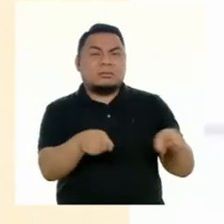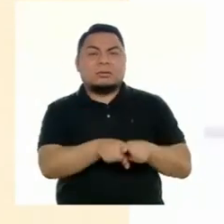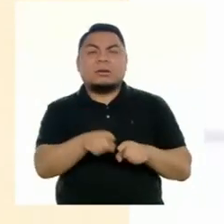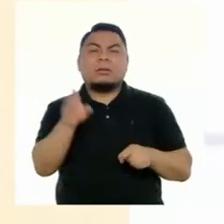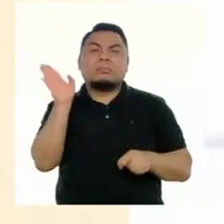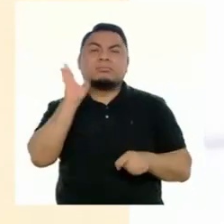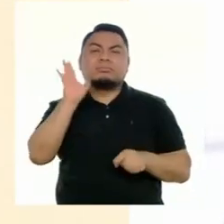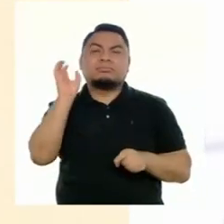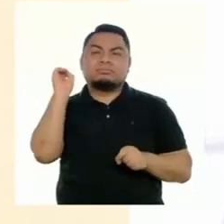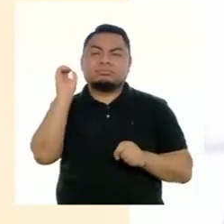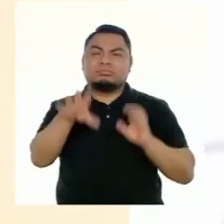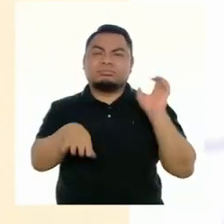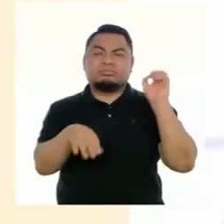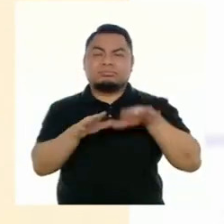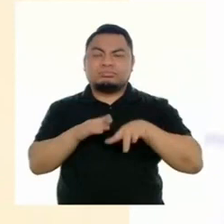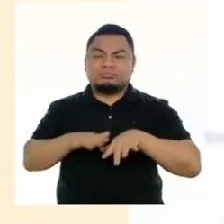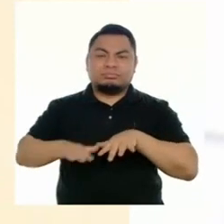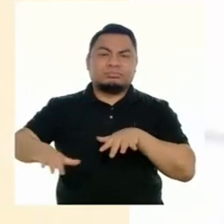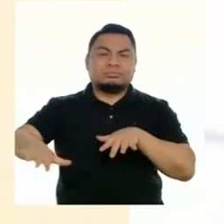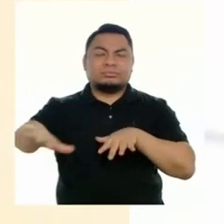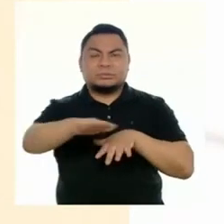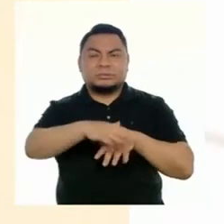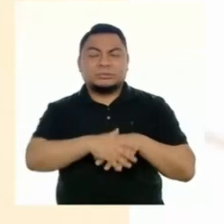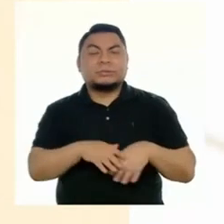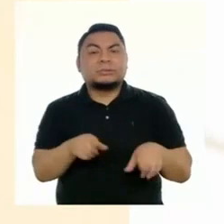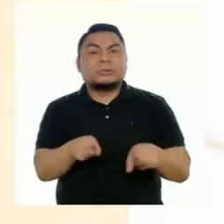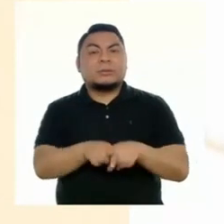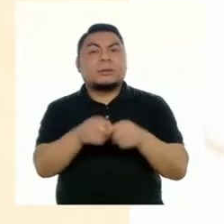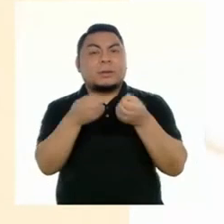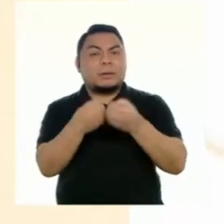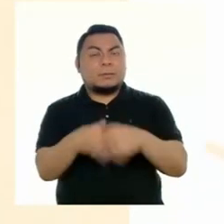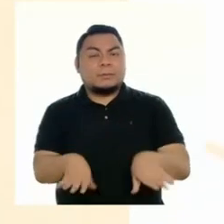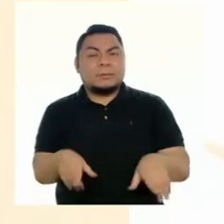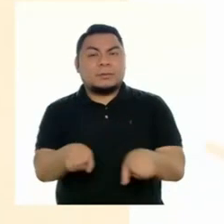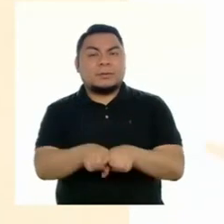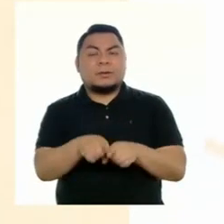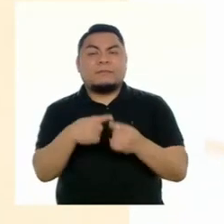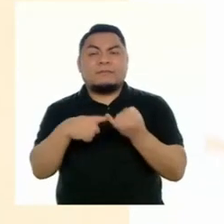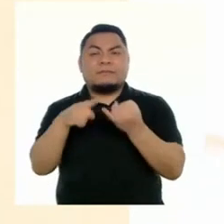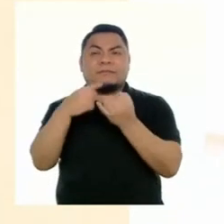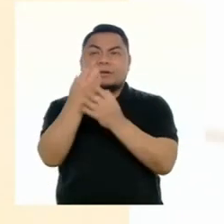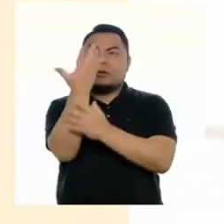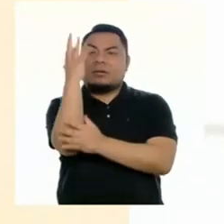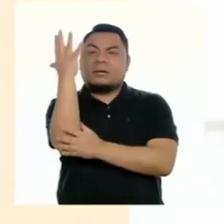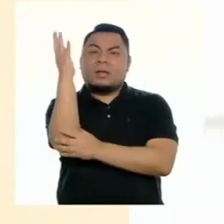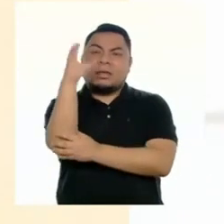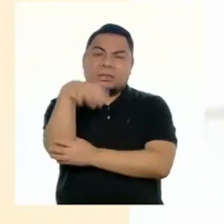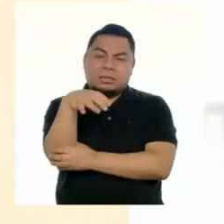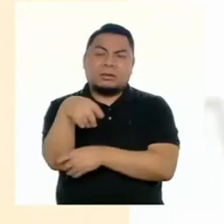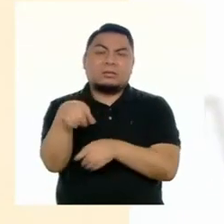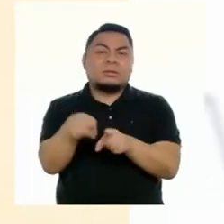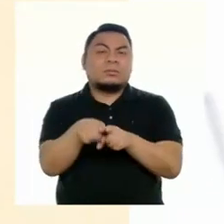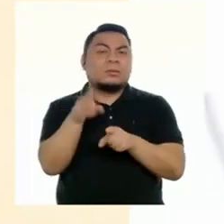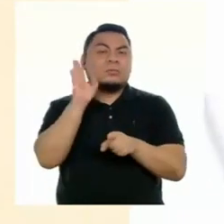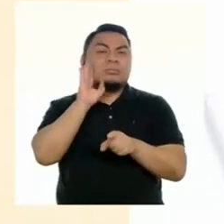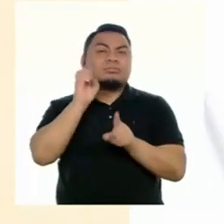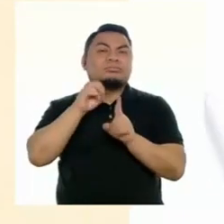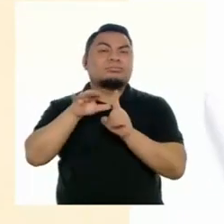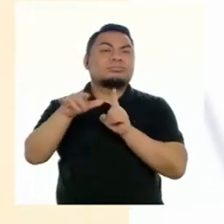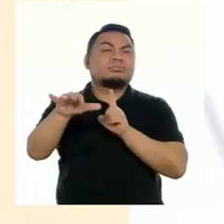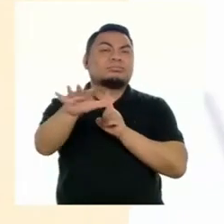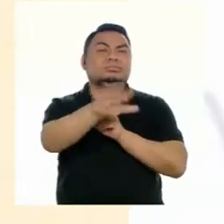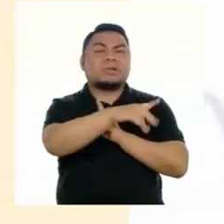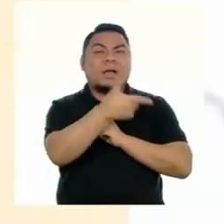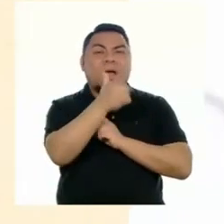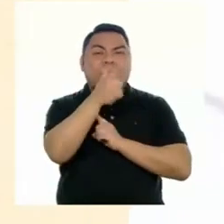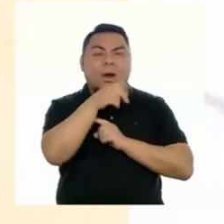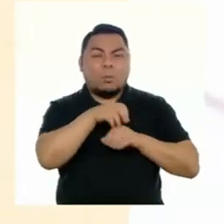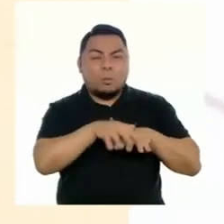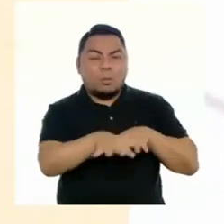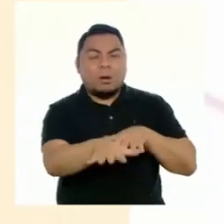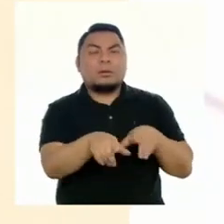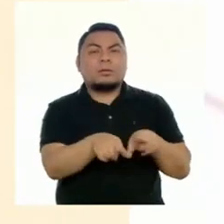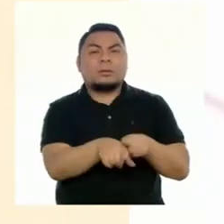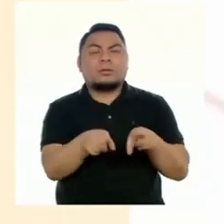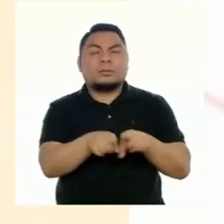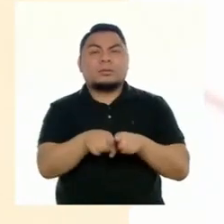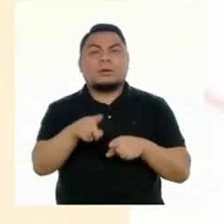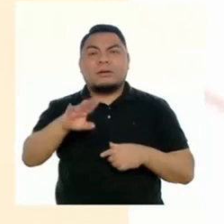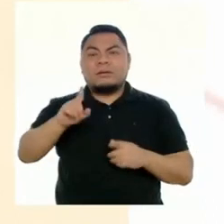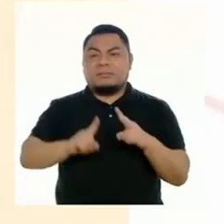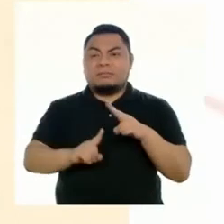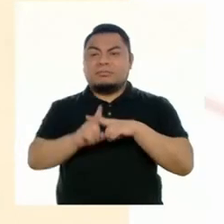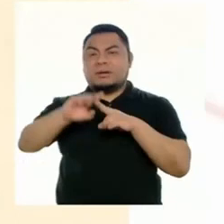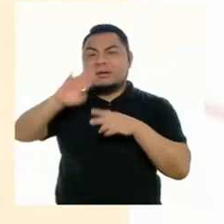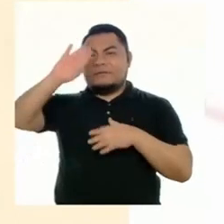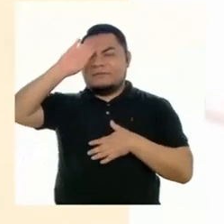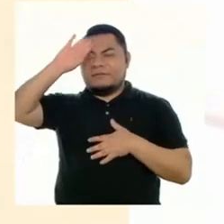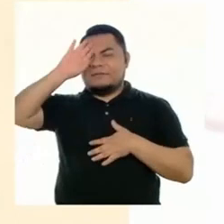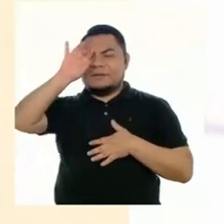la contaminación de los recursos hídricos, la pérdida de la biodiversidad, la contaminación de los cursos de agua, la aparición